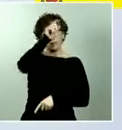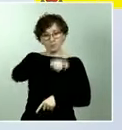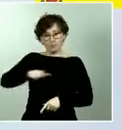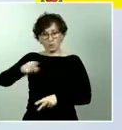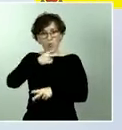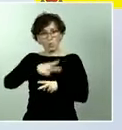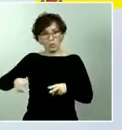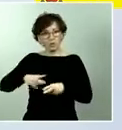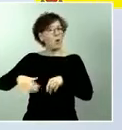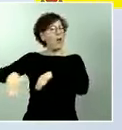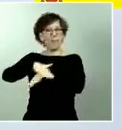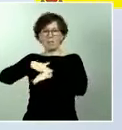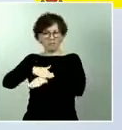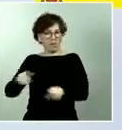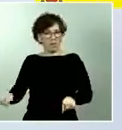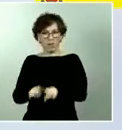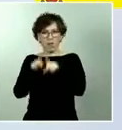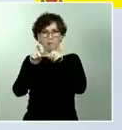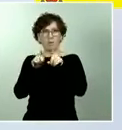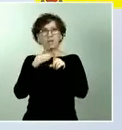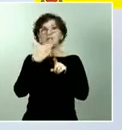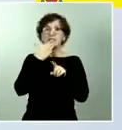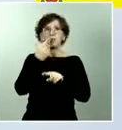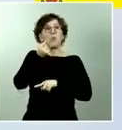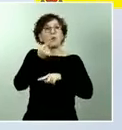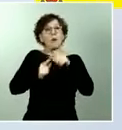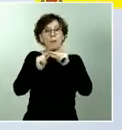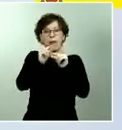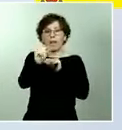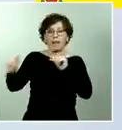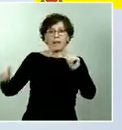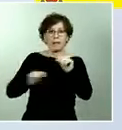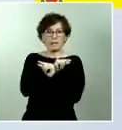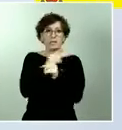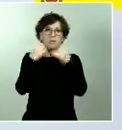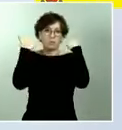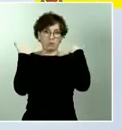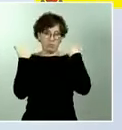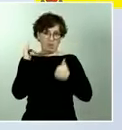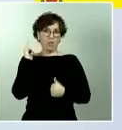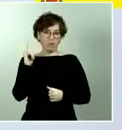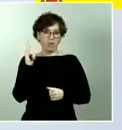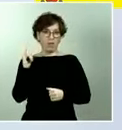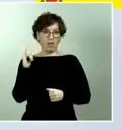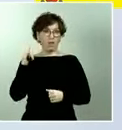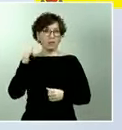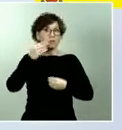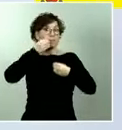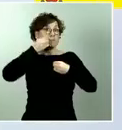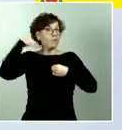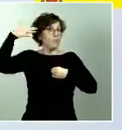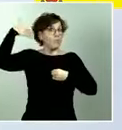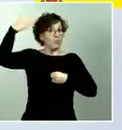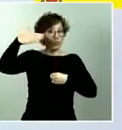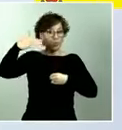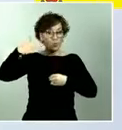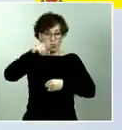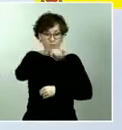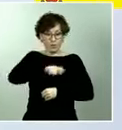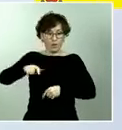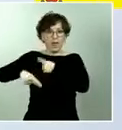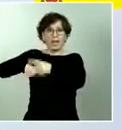responsabilidad en esta crisis y la historia y las generaciones futuras nos juzgarán en función de nuestra voluntad y capacidad